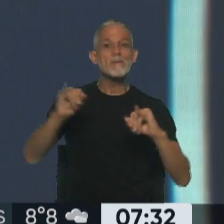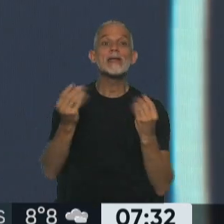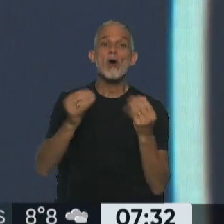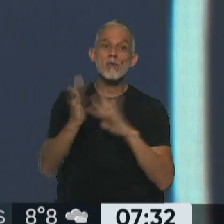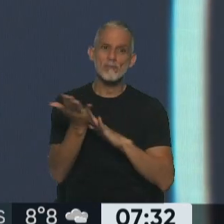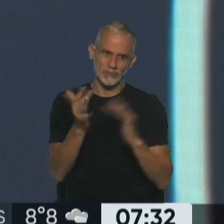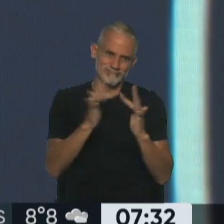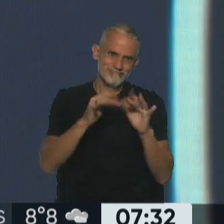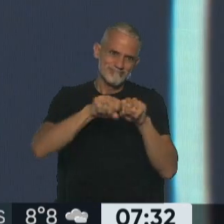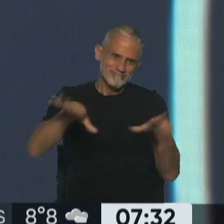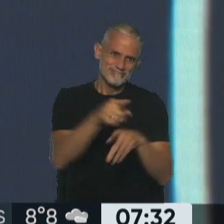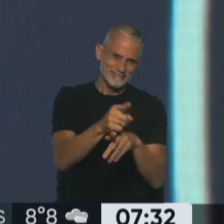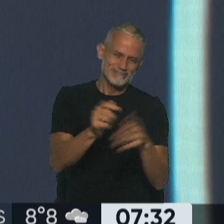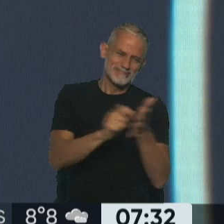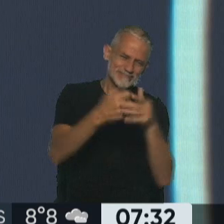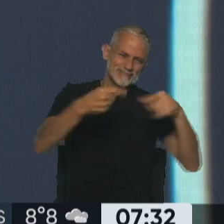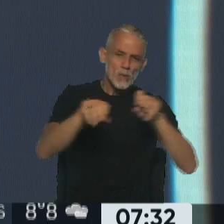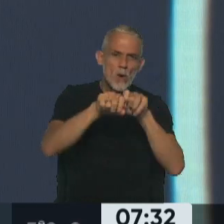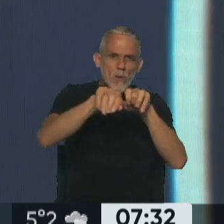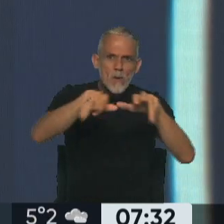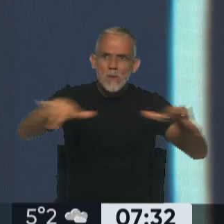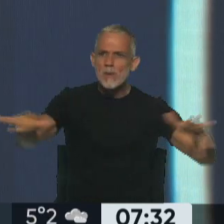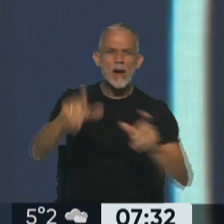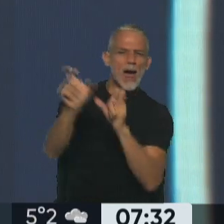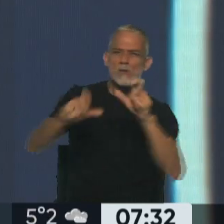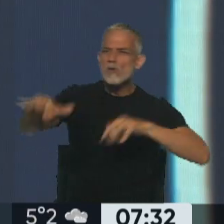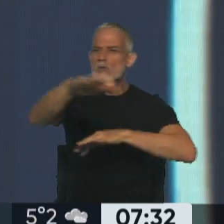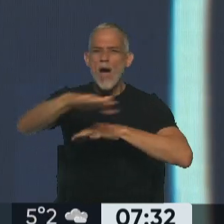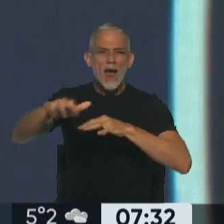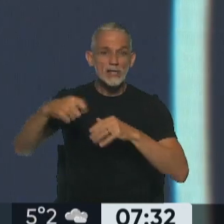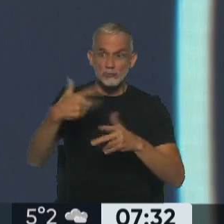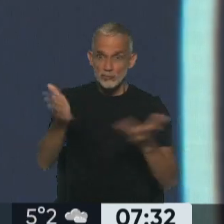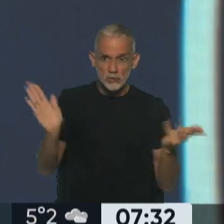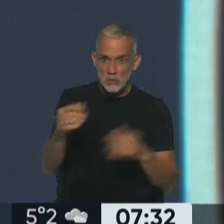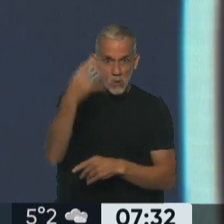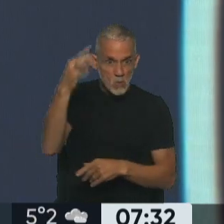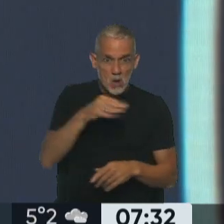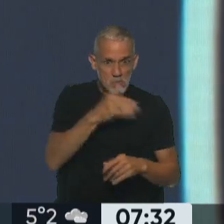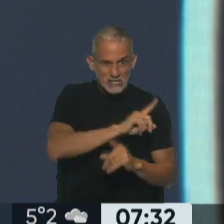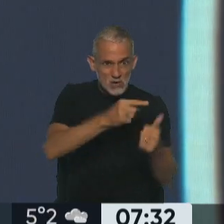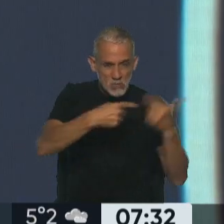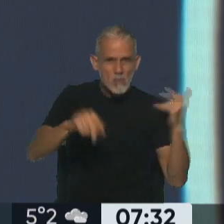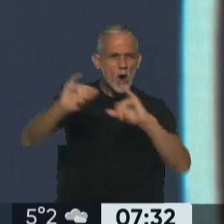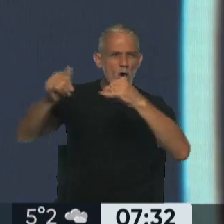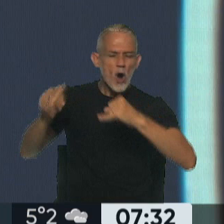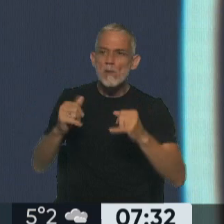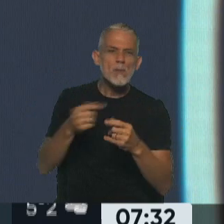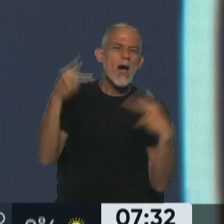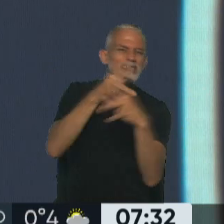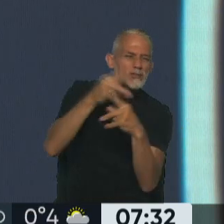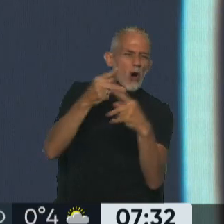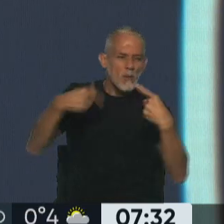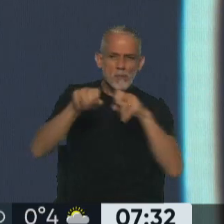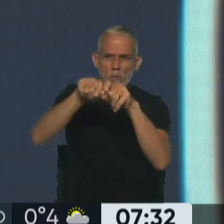de las redes sociales. Lograron una penetración en algunos sectores de la sociedad como ningún otro candidato, sobre todo en la juventud, a través de TikTok,